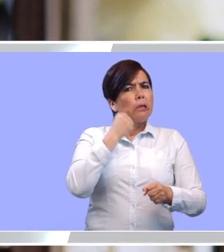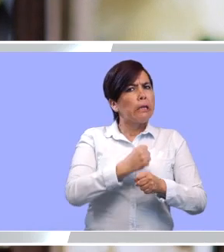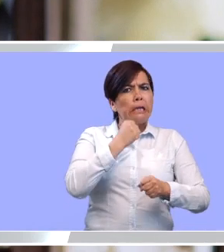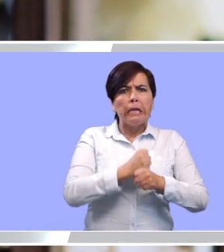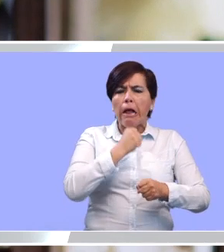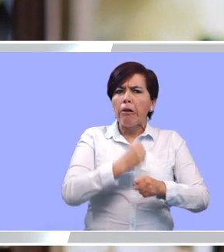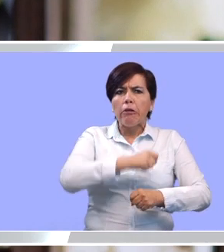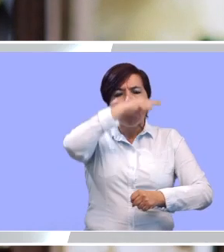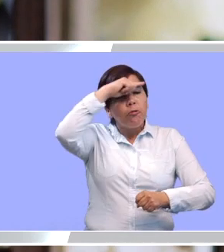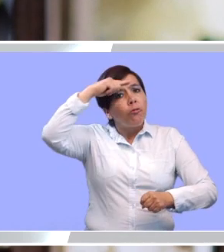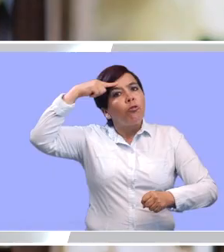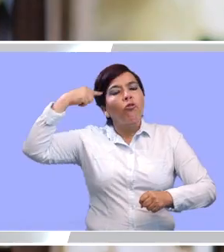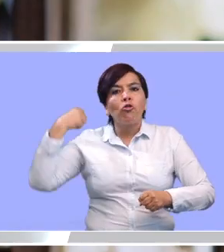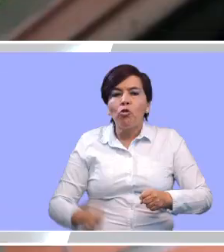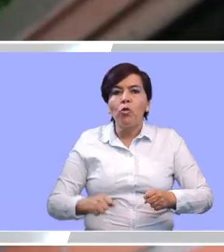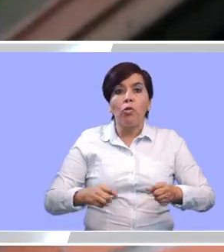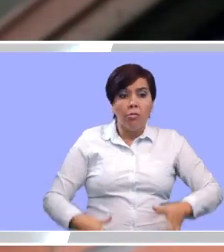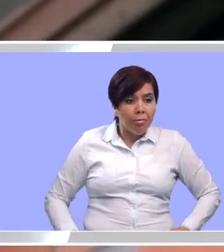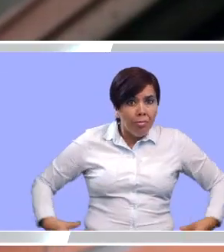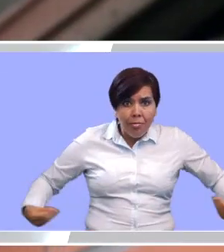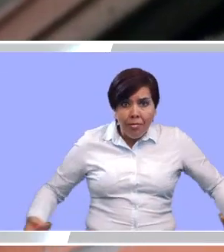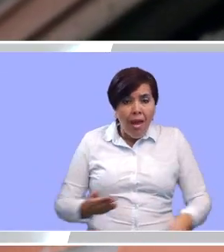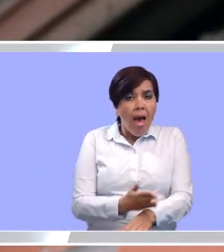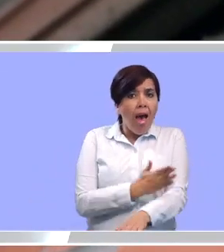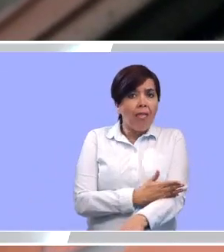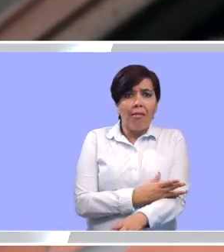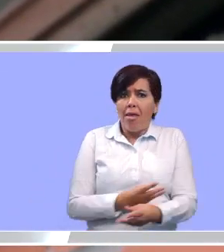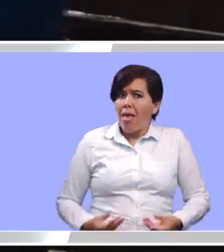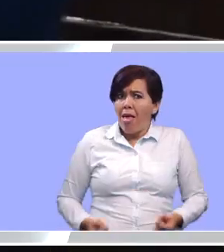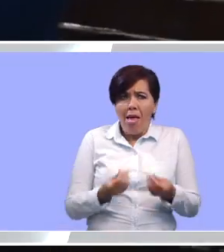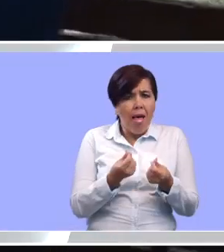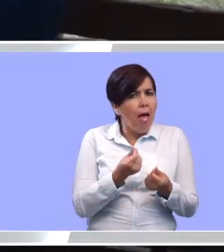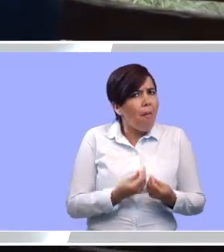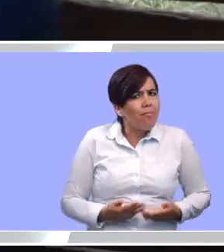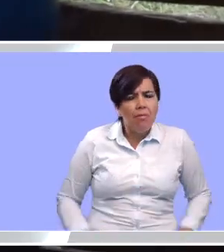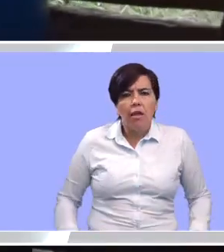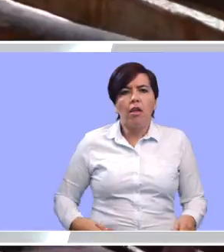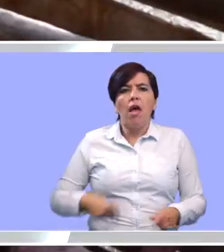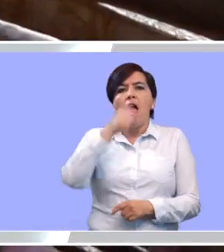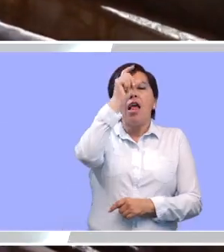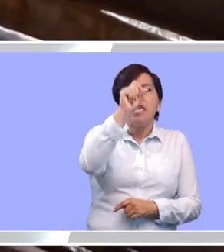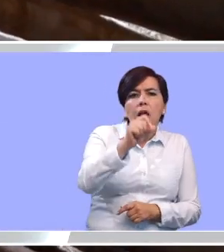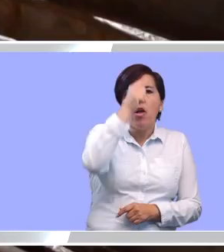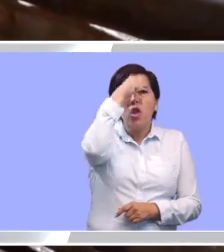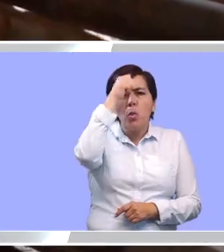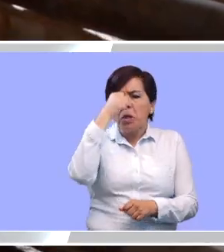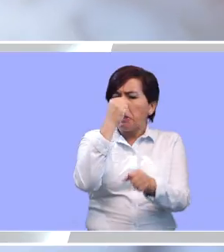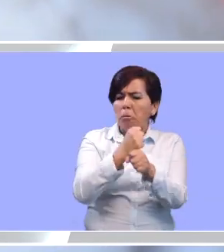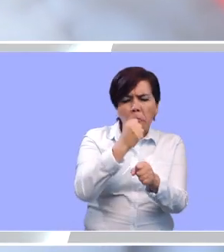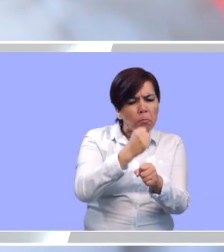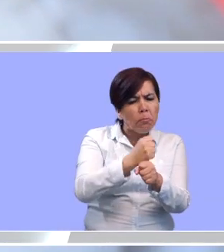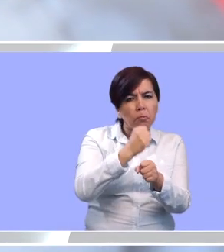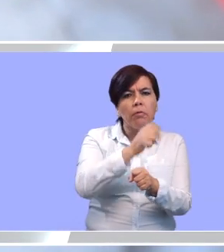como se dice un peso. Y esto lo levantamos fornaleando por aparte y sábados y domingos trabajando acá en la